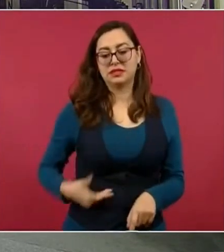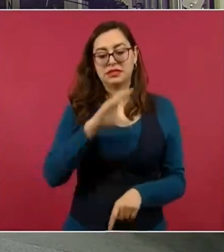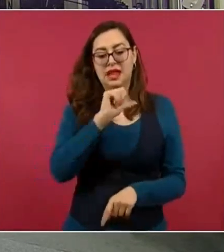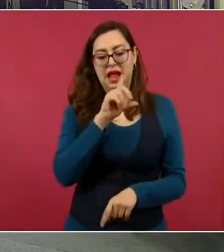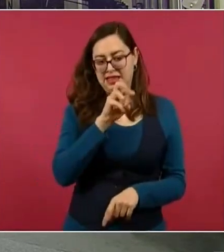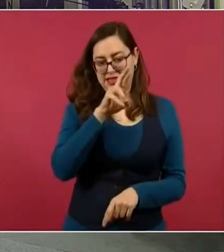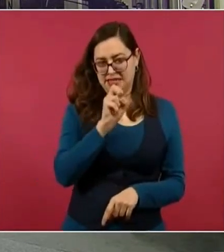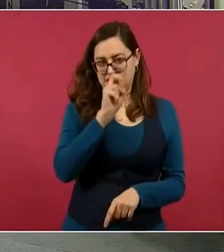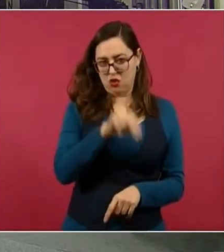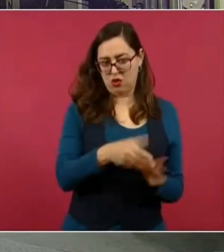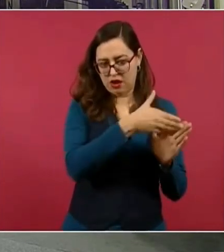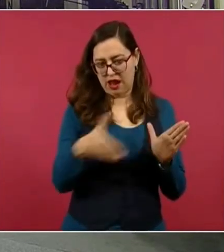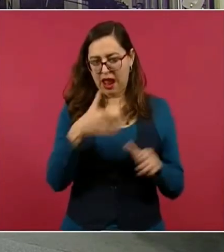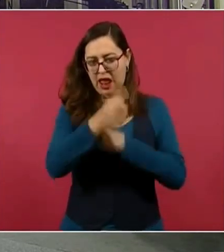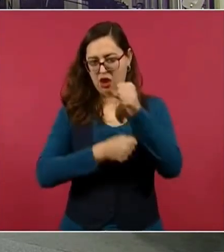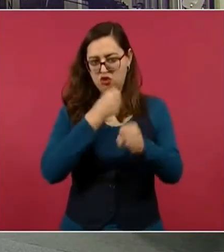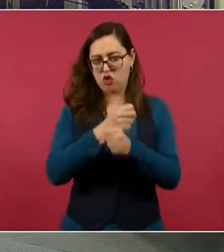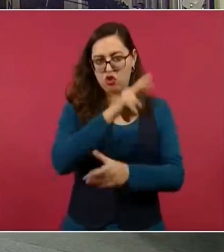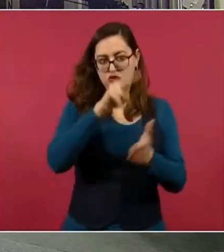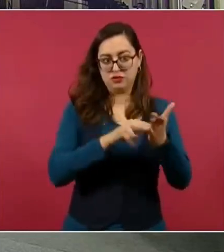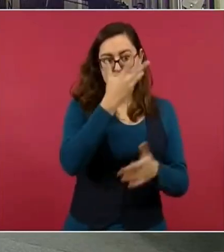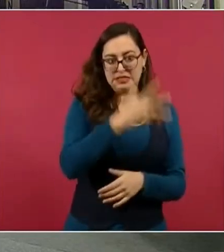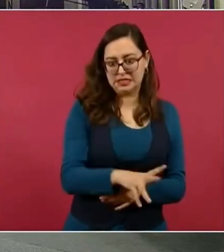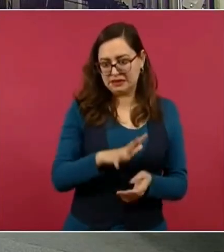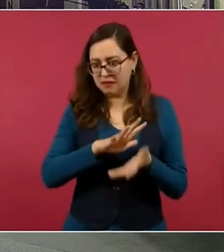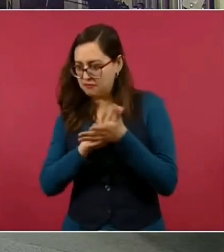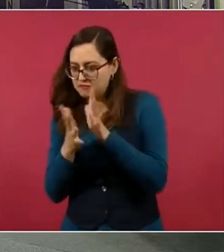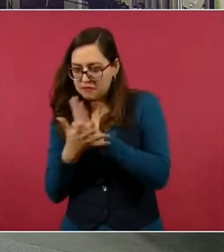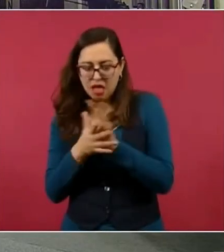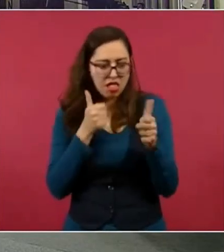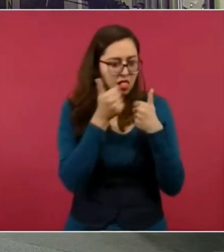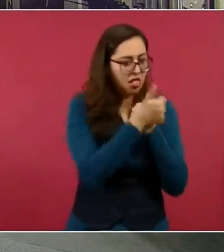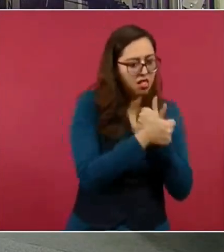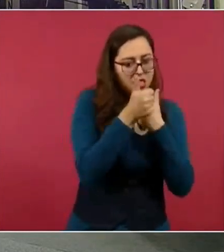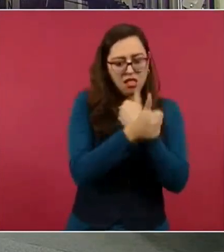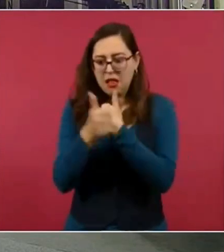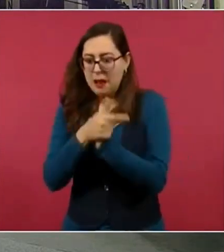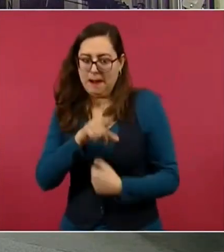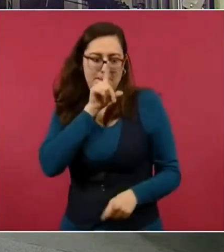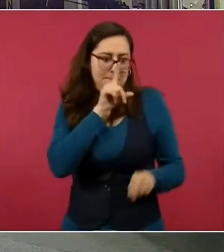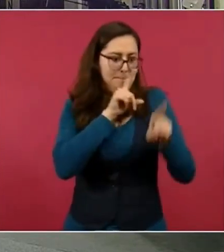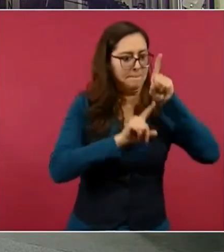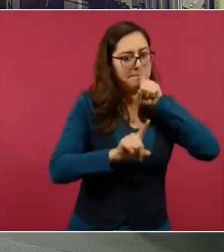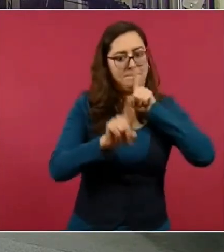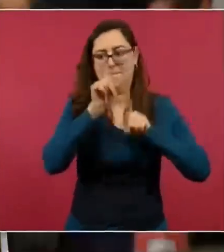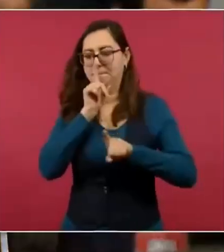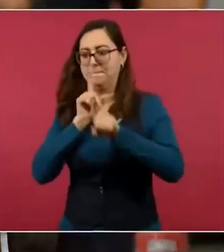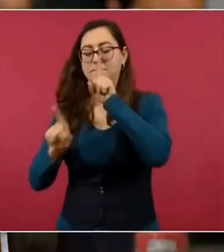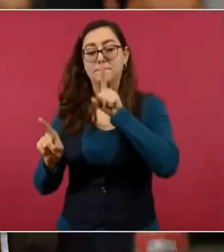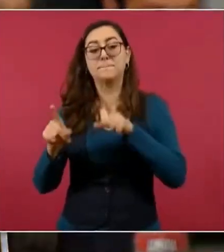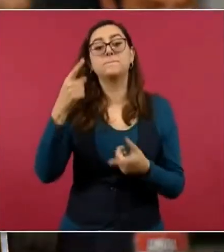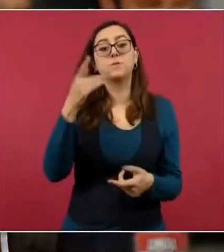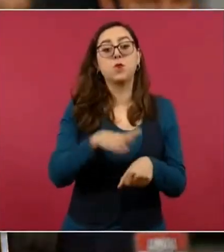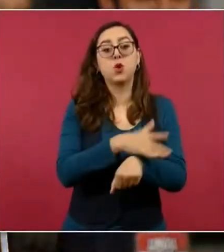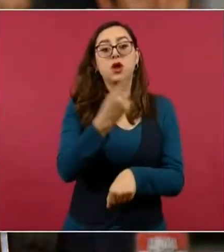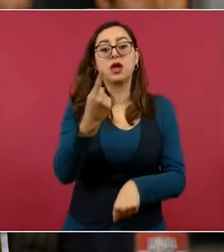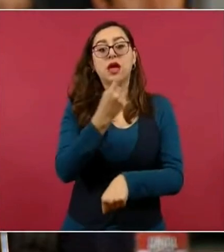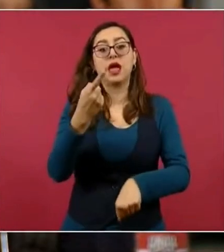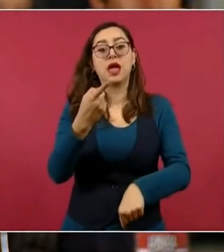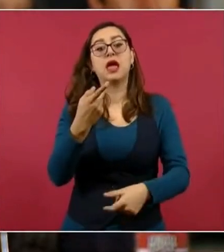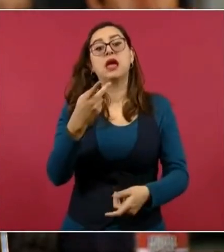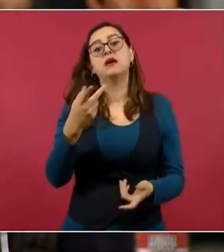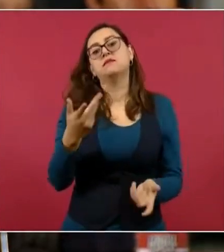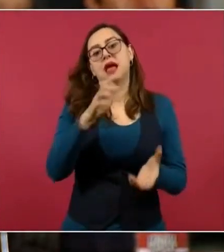2010 para que esto no se descubriera y todo con tal de, pues, encubrir a la familia de Margarita Zavala, su